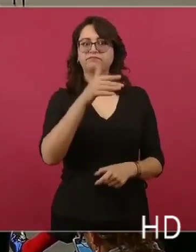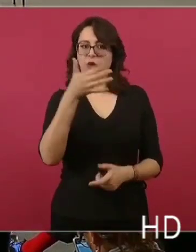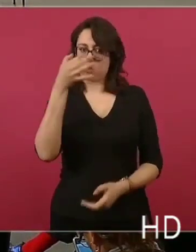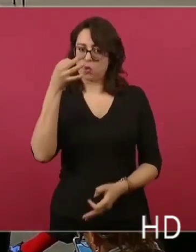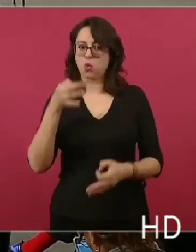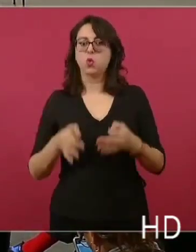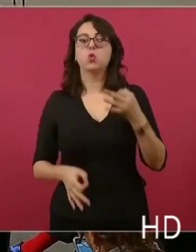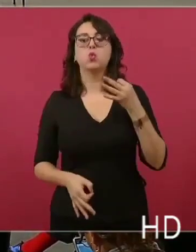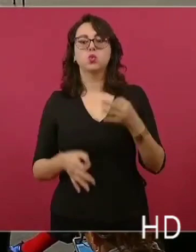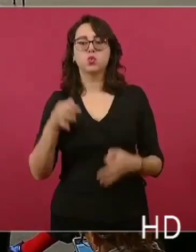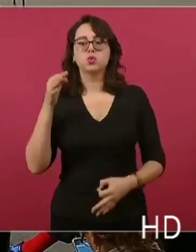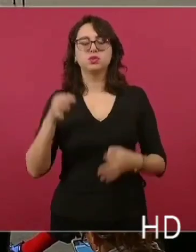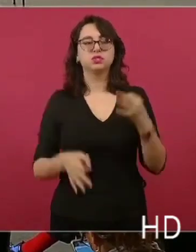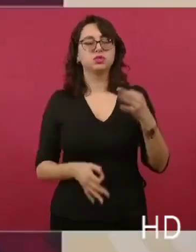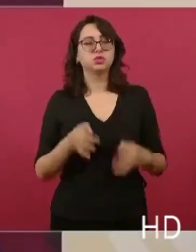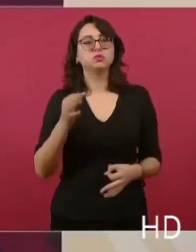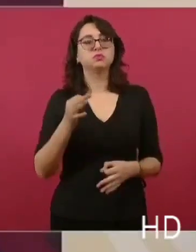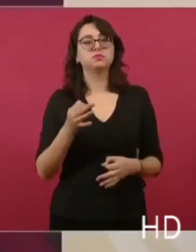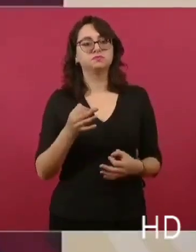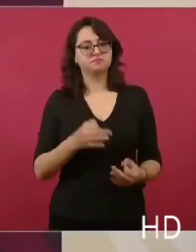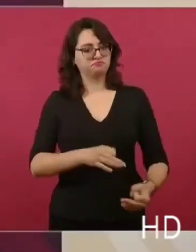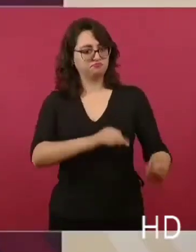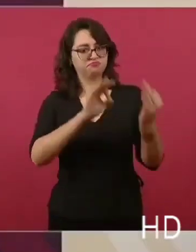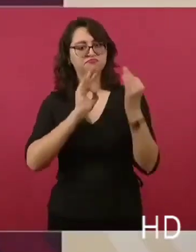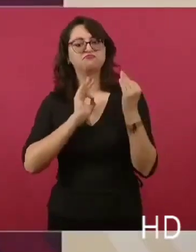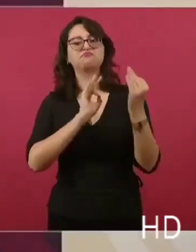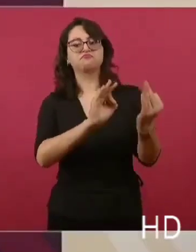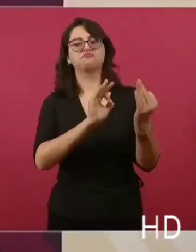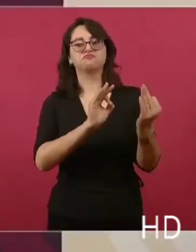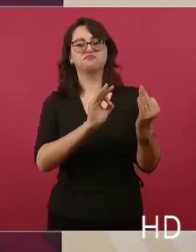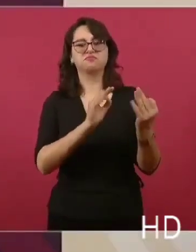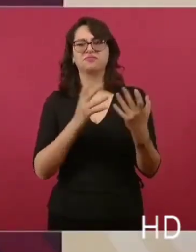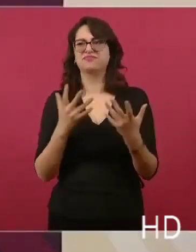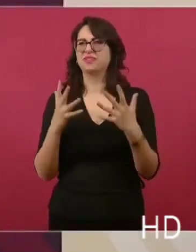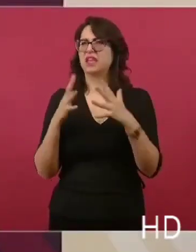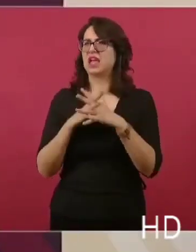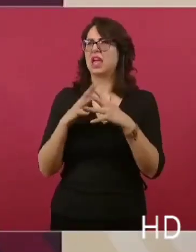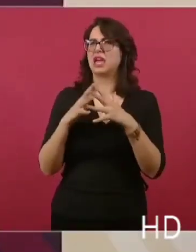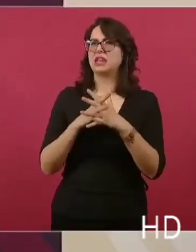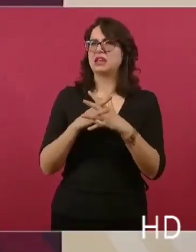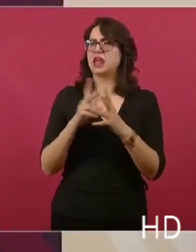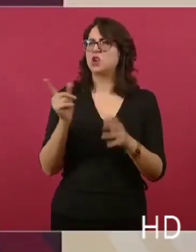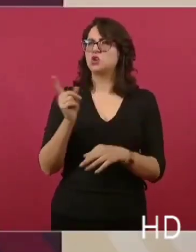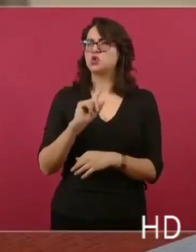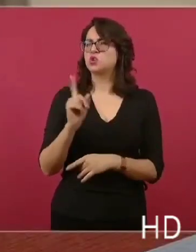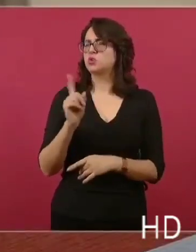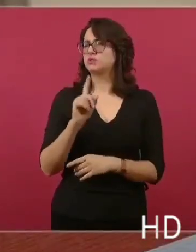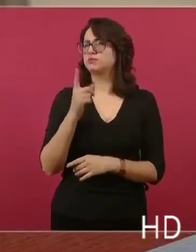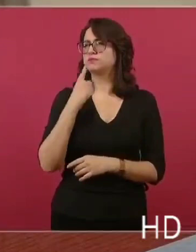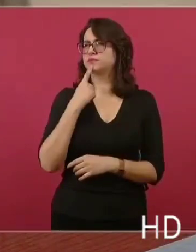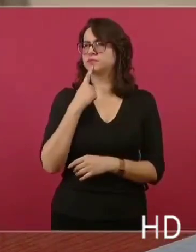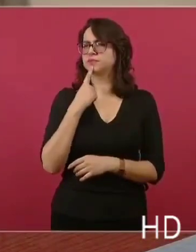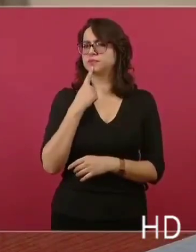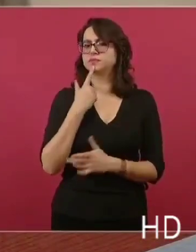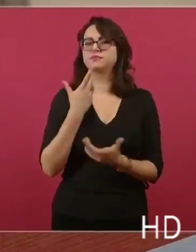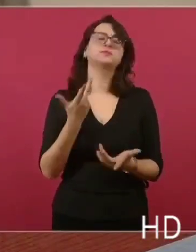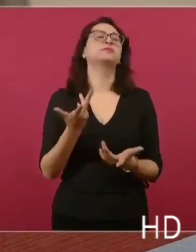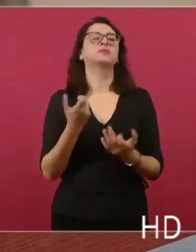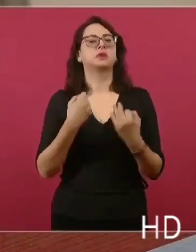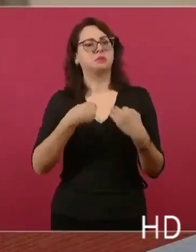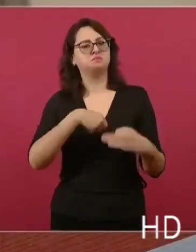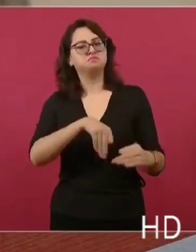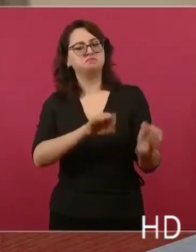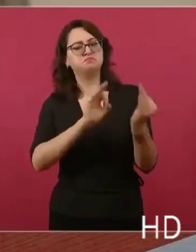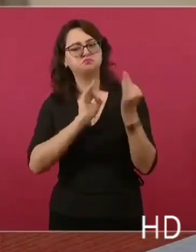la guerra, por decirlo así. No está bien usado ese término. Tendríamos que decirle que se ha declarado